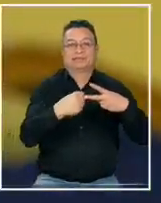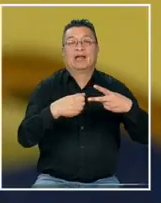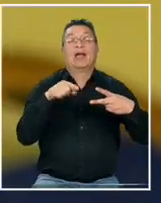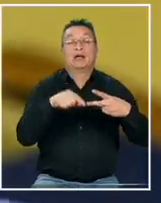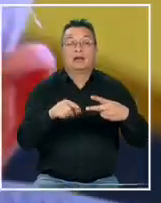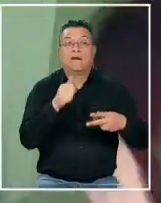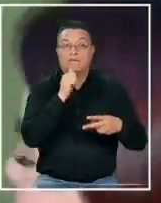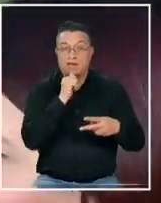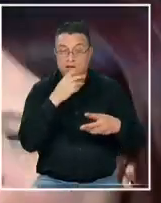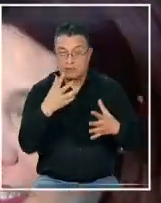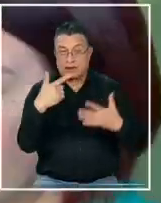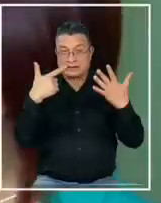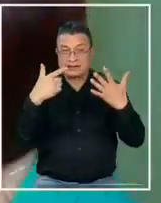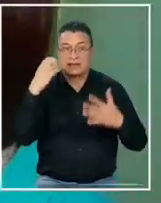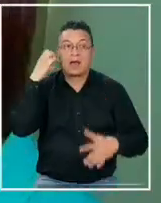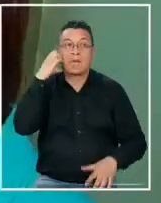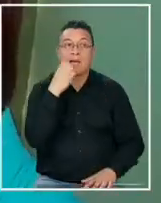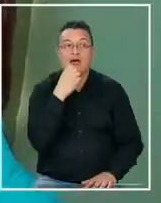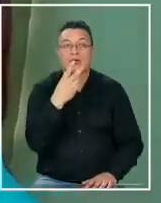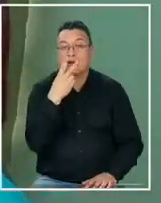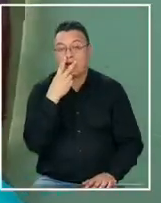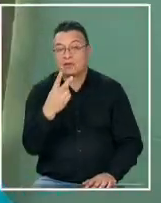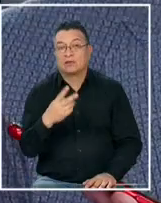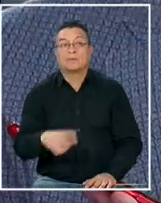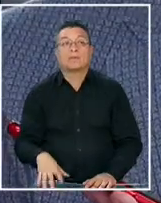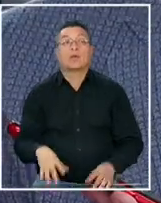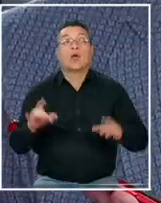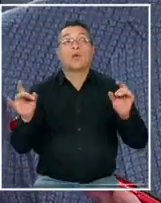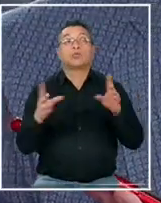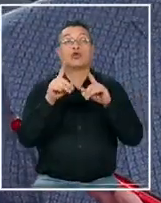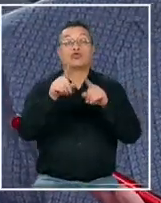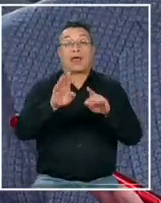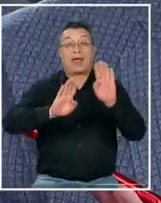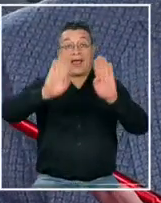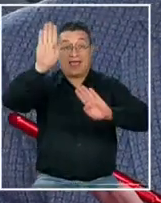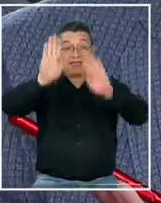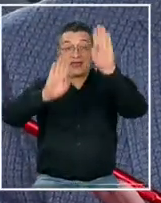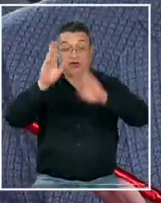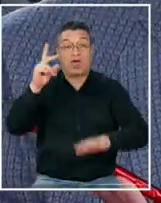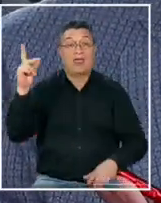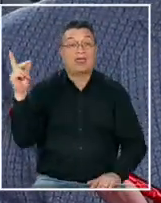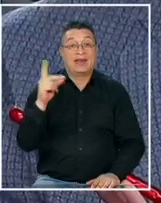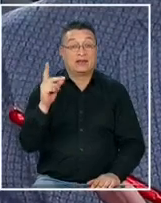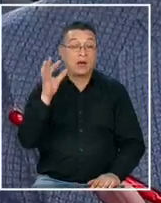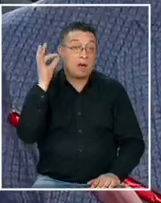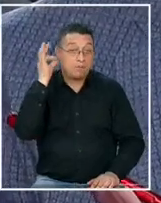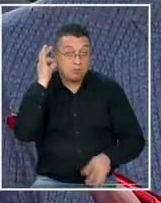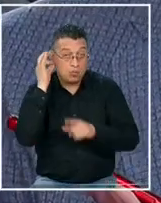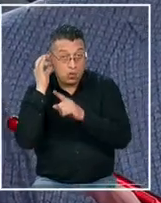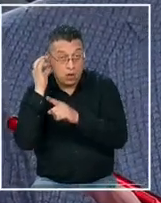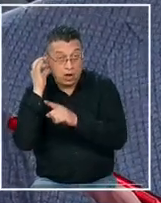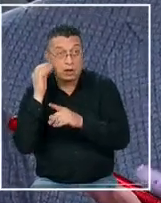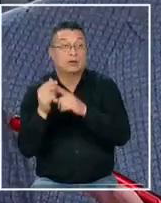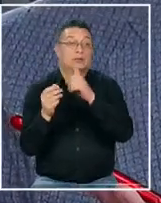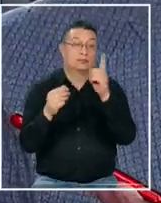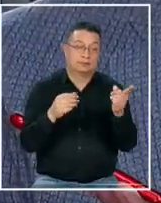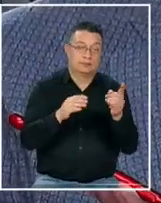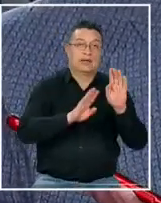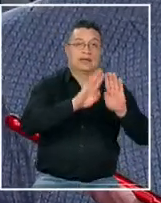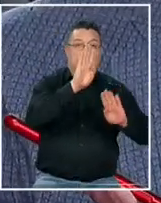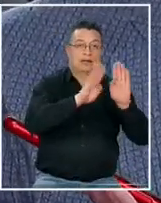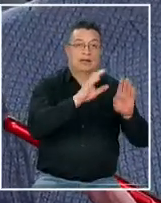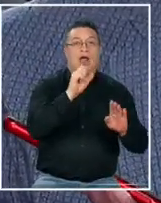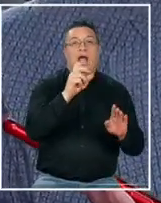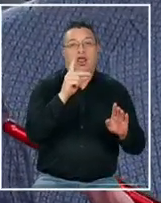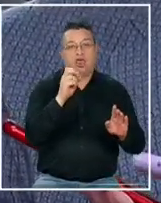depende de lo que suceda este 7 de mayo. Si la candidata por parte de la derecha es mujer, el candidato sería